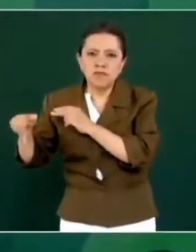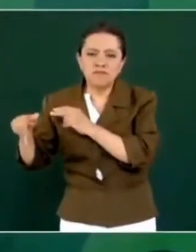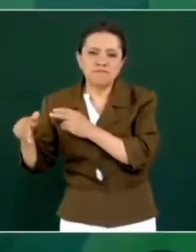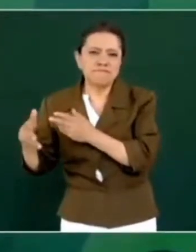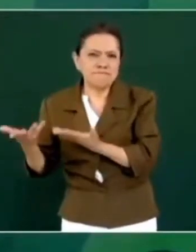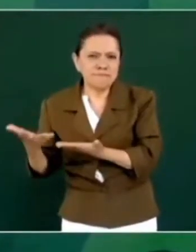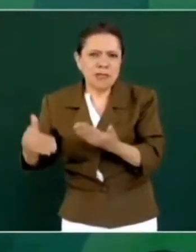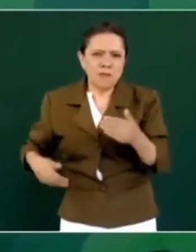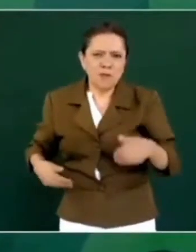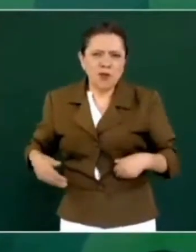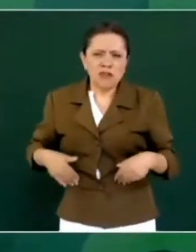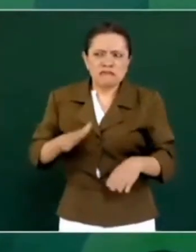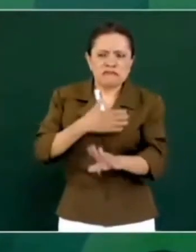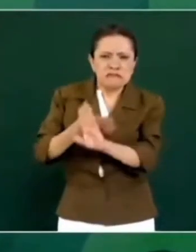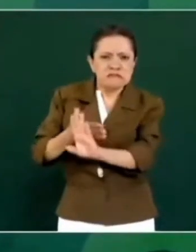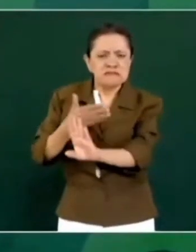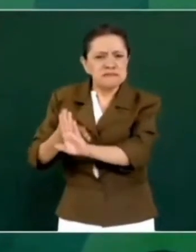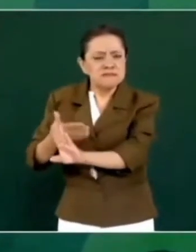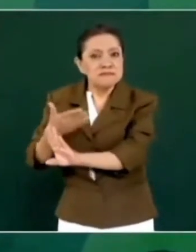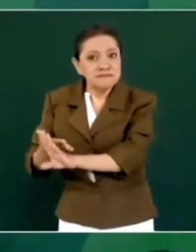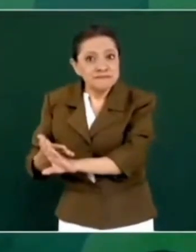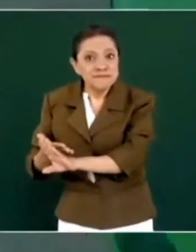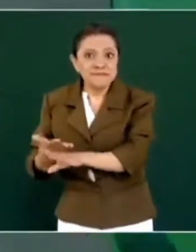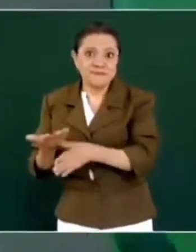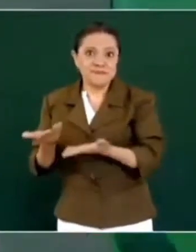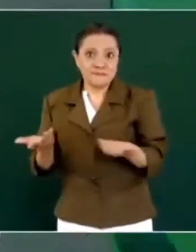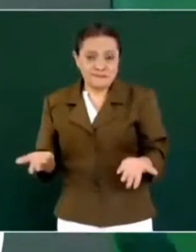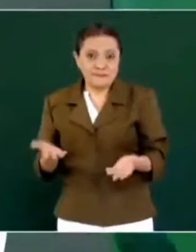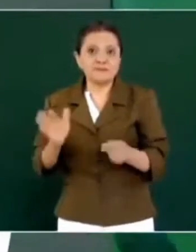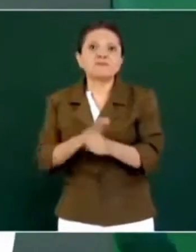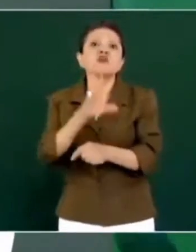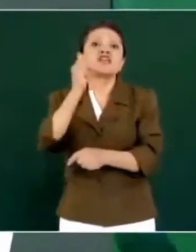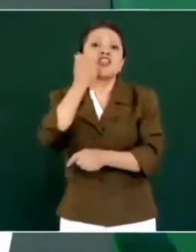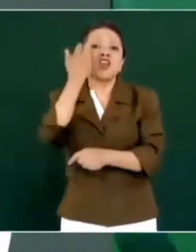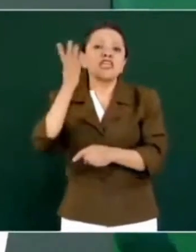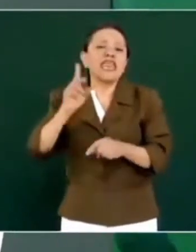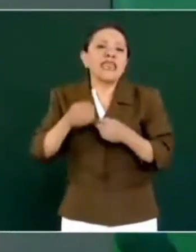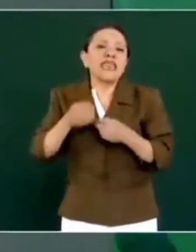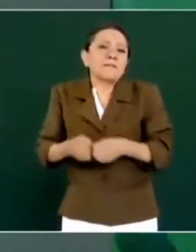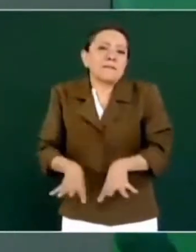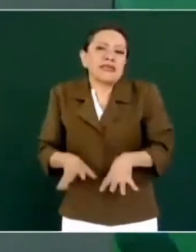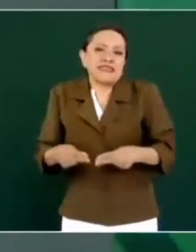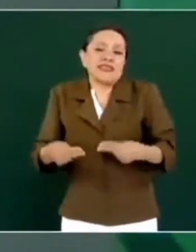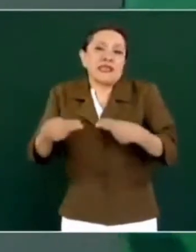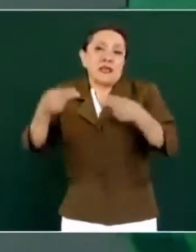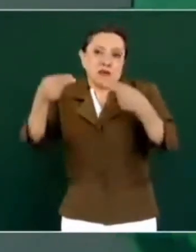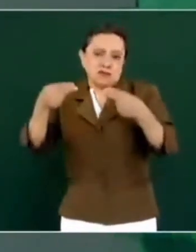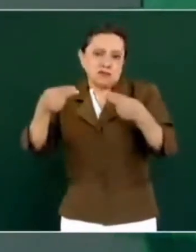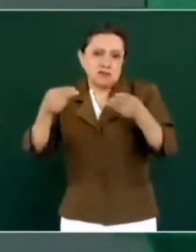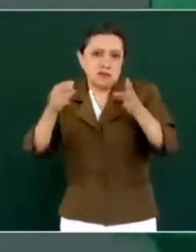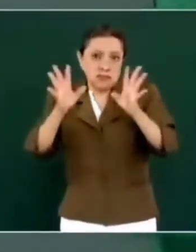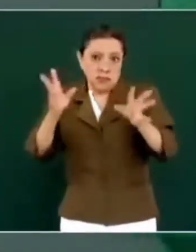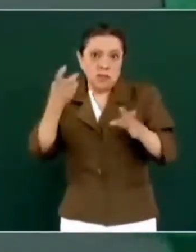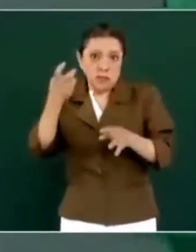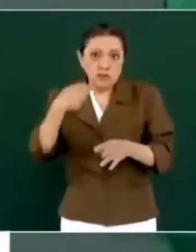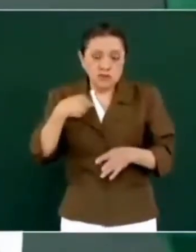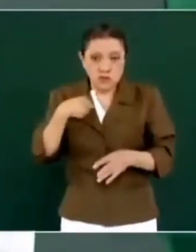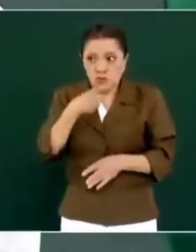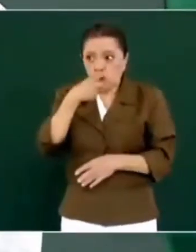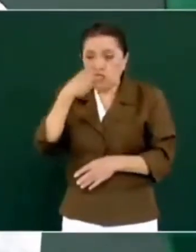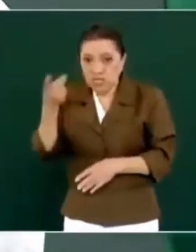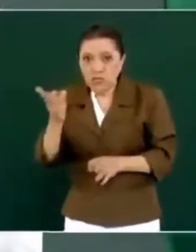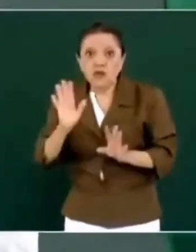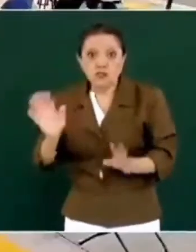decirle a la gente que ya eh de instrucciones de que los protejan